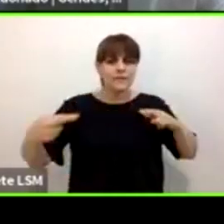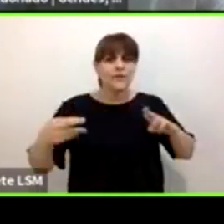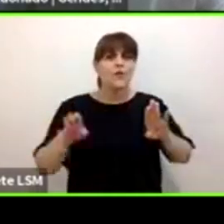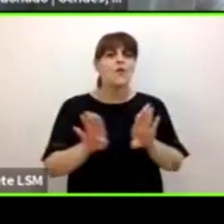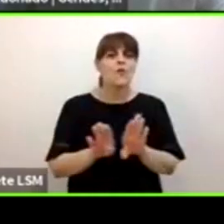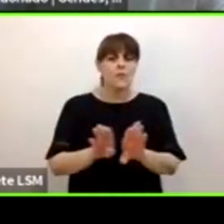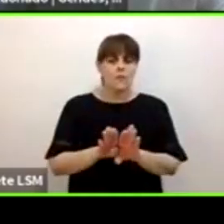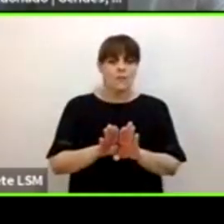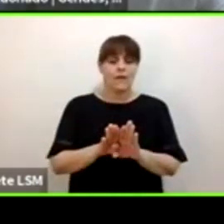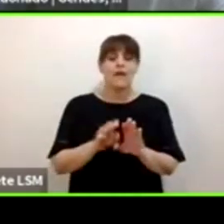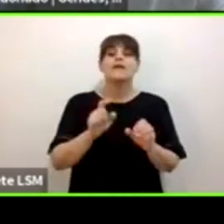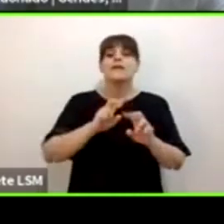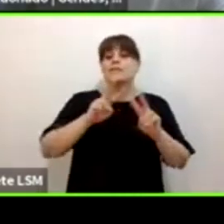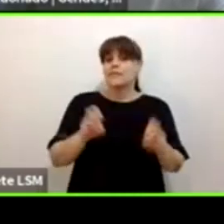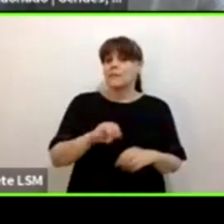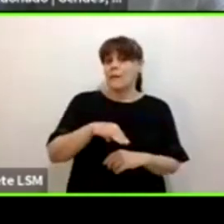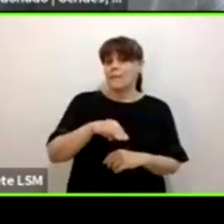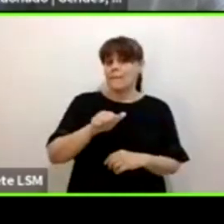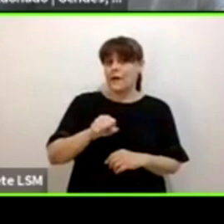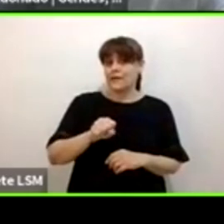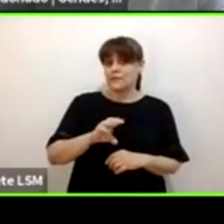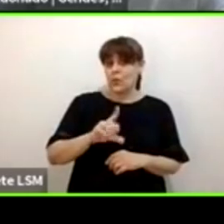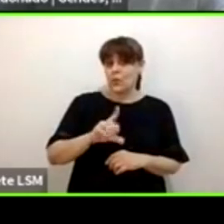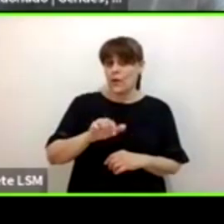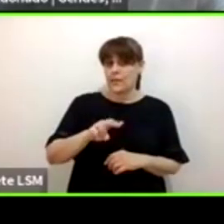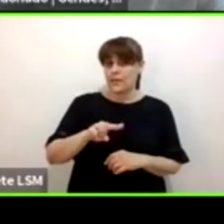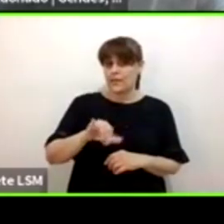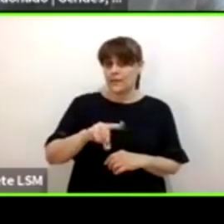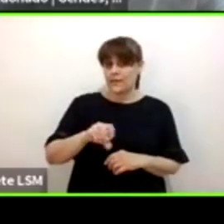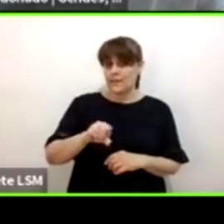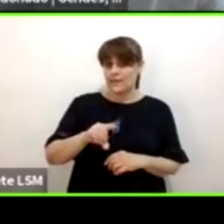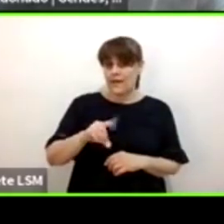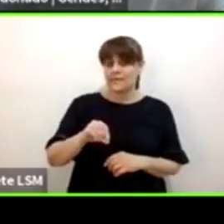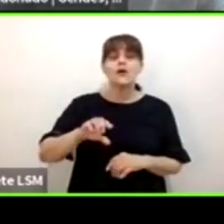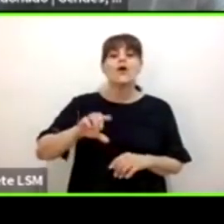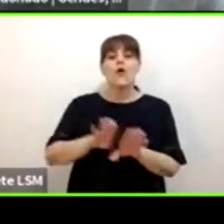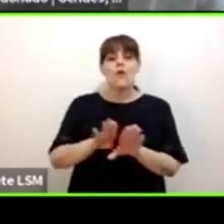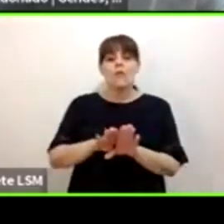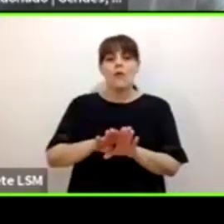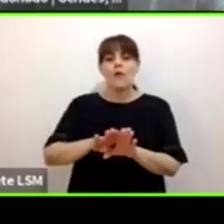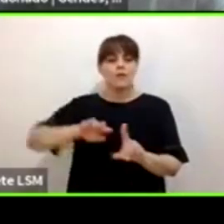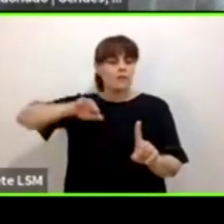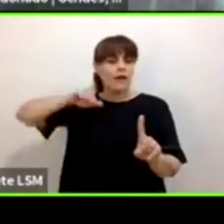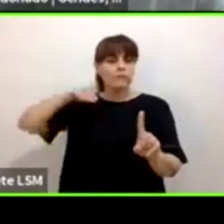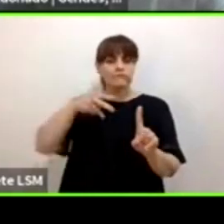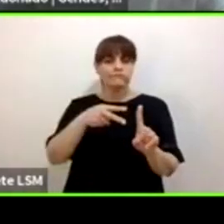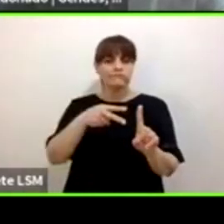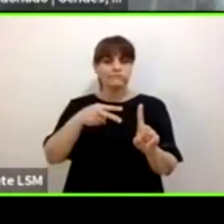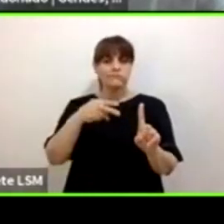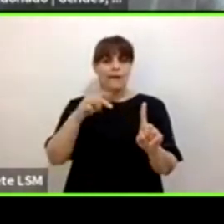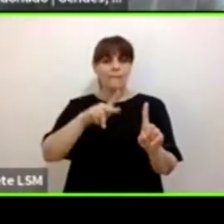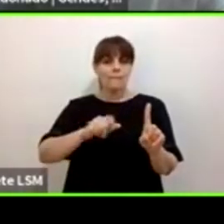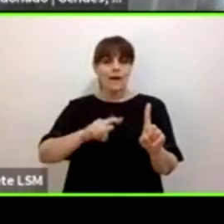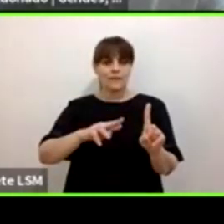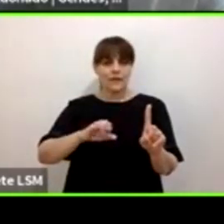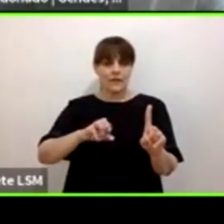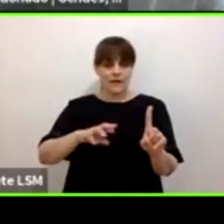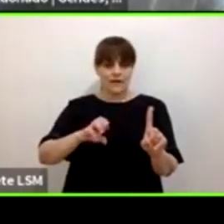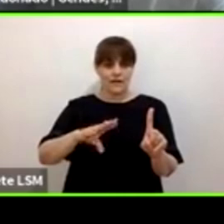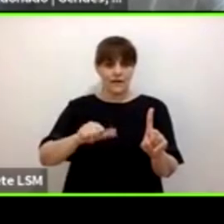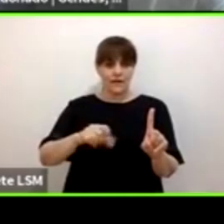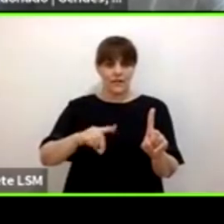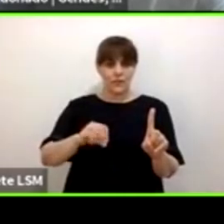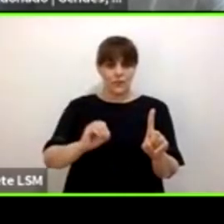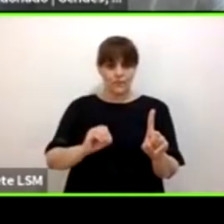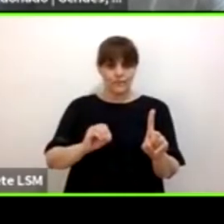de masculinidad que hemos recibido desde un modelo andocentrista y desde el heteropatriarcado Dijiste que